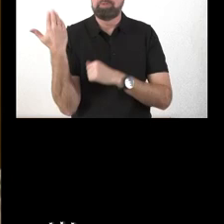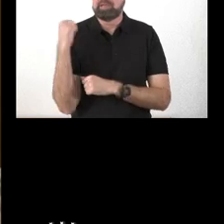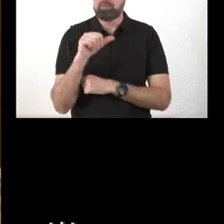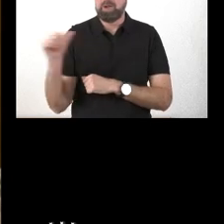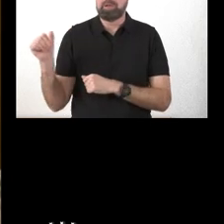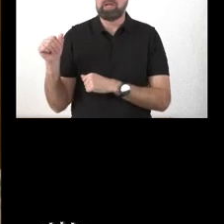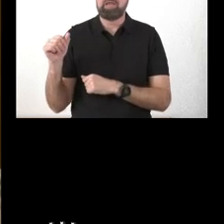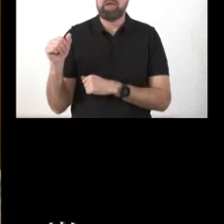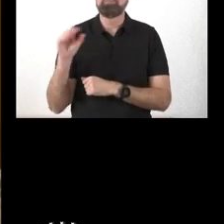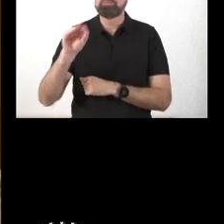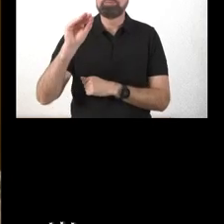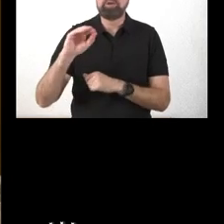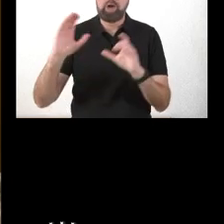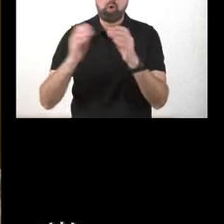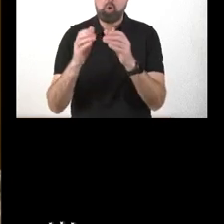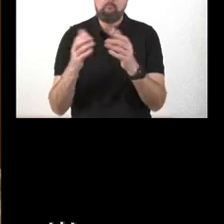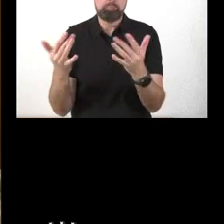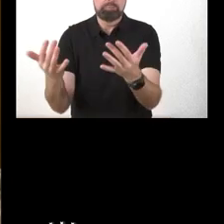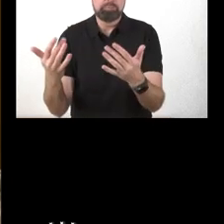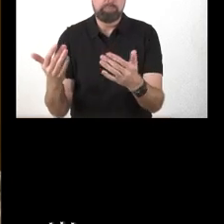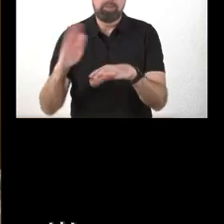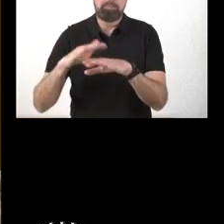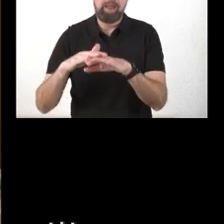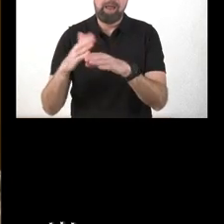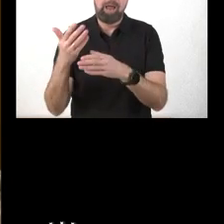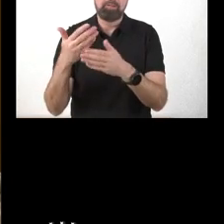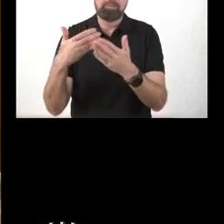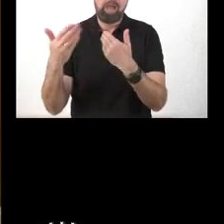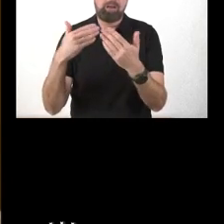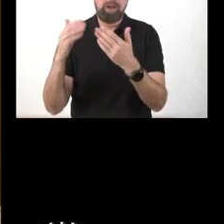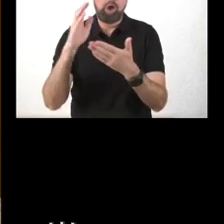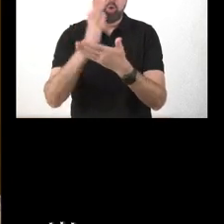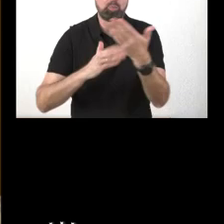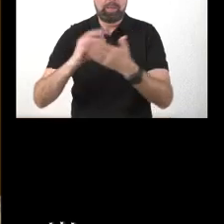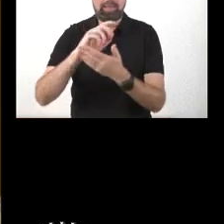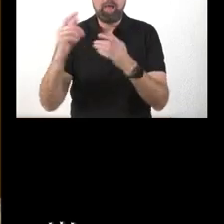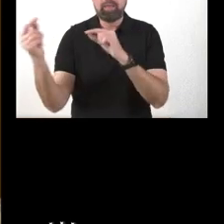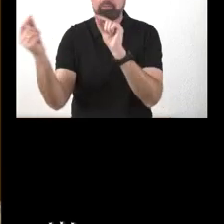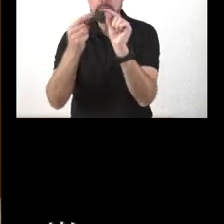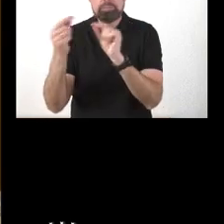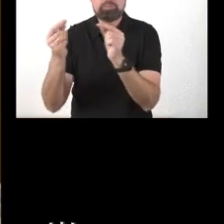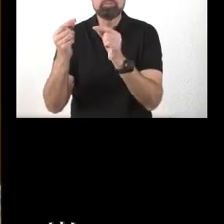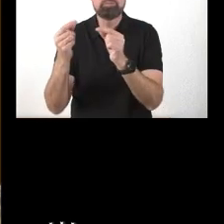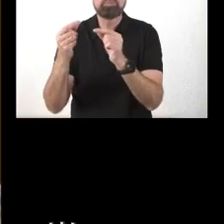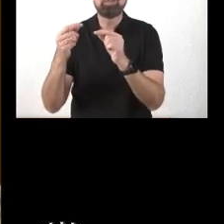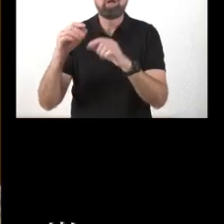reunión urgente para tratar de abordar con diferentes comunidades. No sé si han obtenido alguna respuesta al respecto desde Moncloa. Gracias.